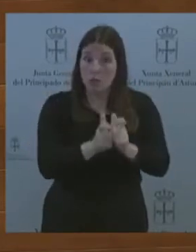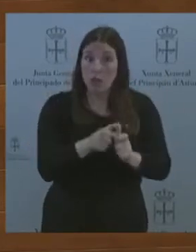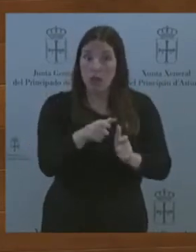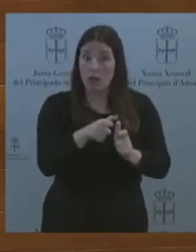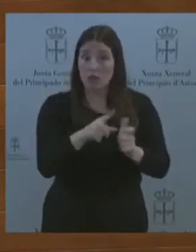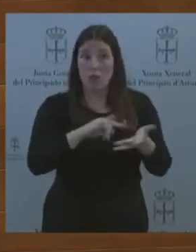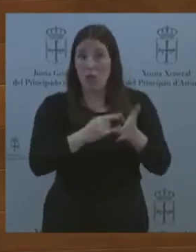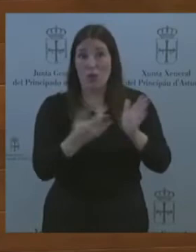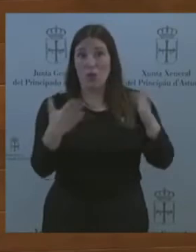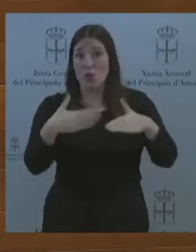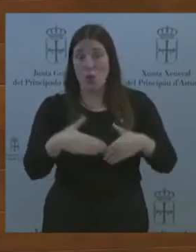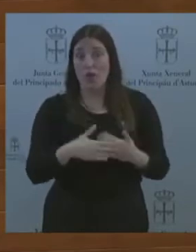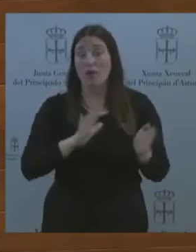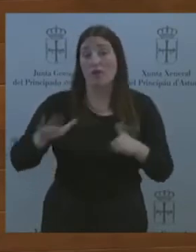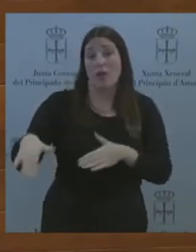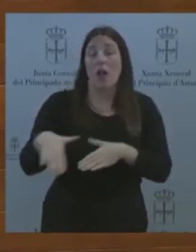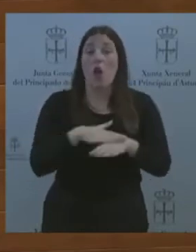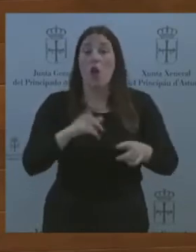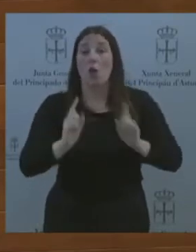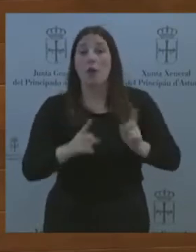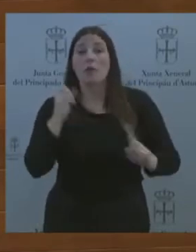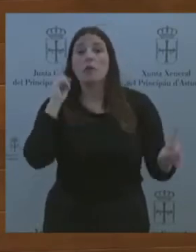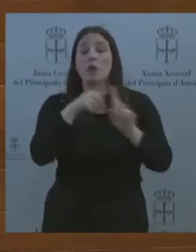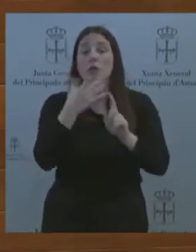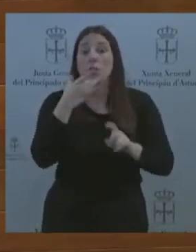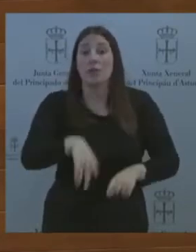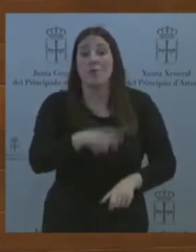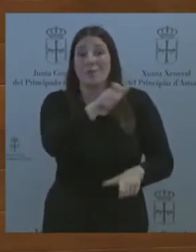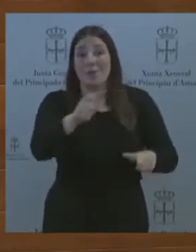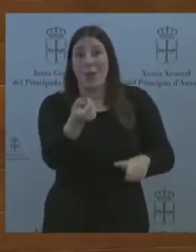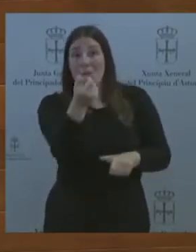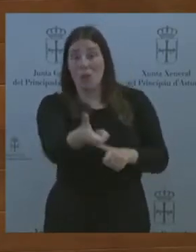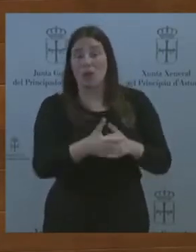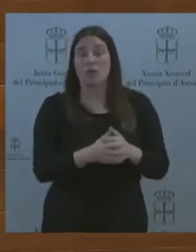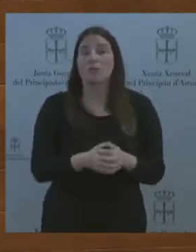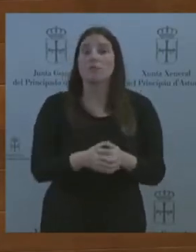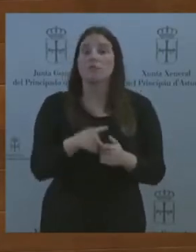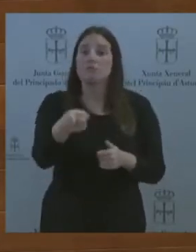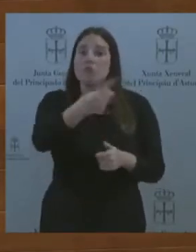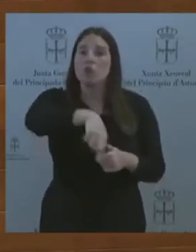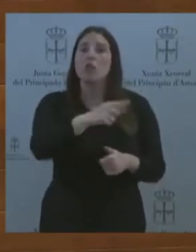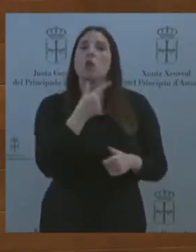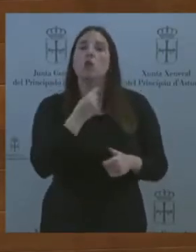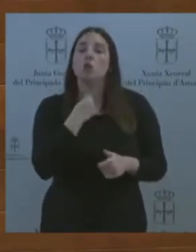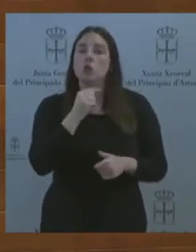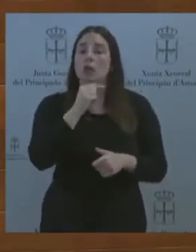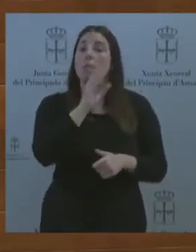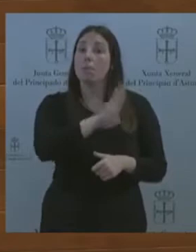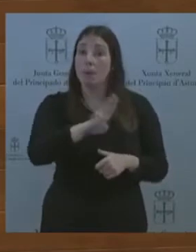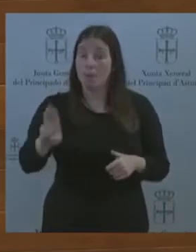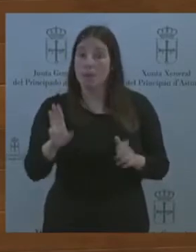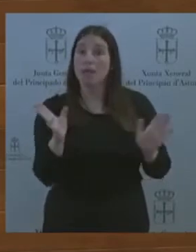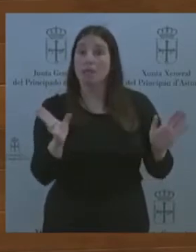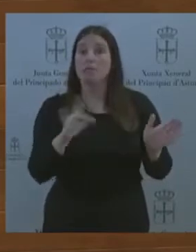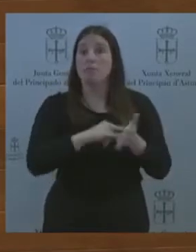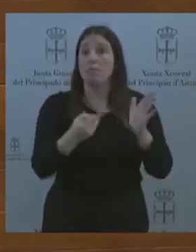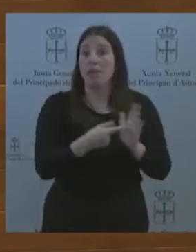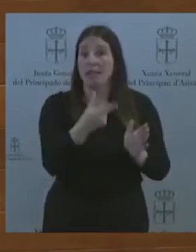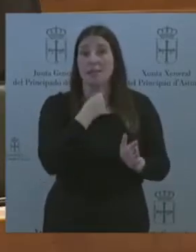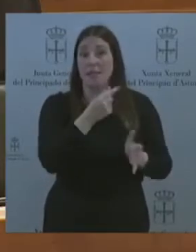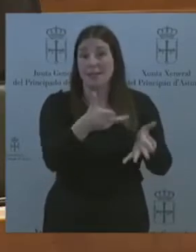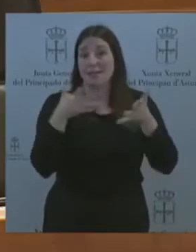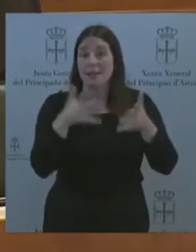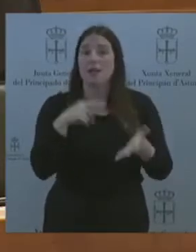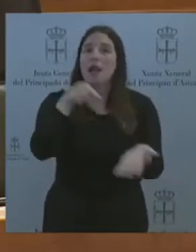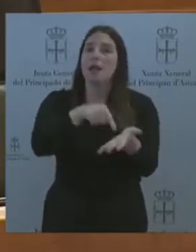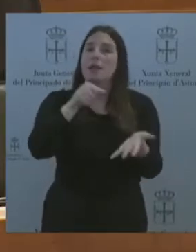cada vez somos menos. Y como también les gusta a ustedes, del Partido Popular, señorías, los planes. Reclaman un plan de formación para el sector turístico.